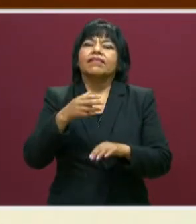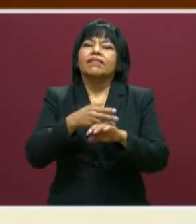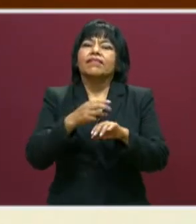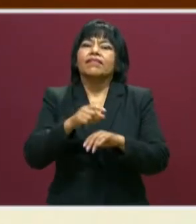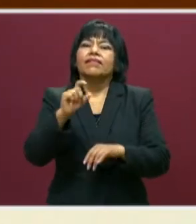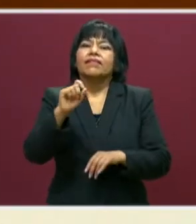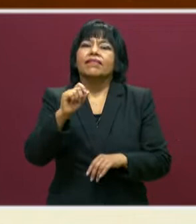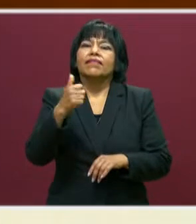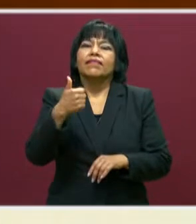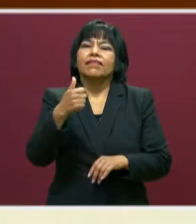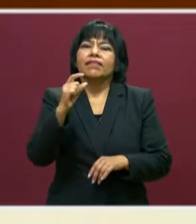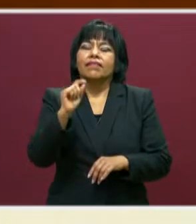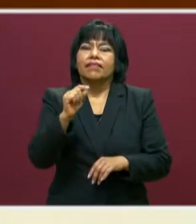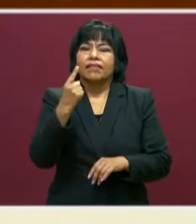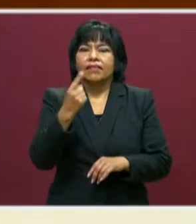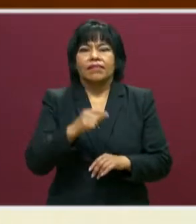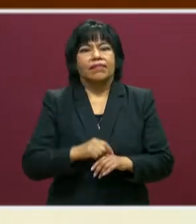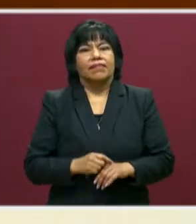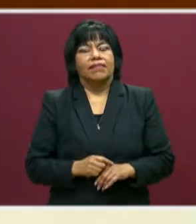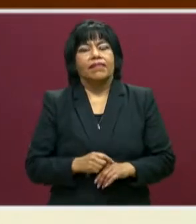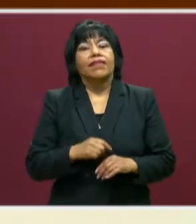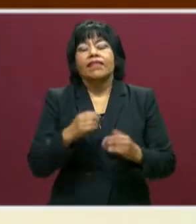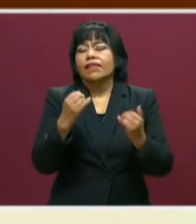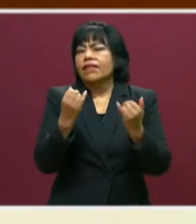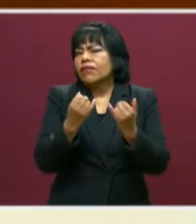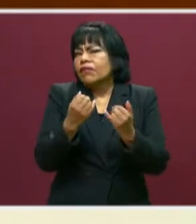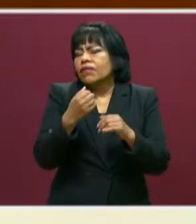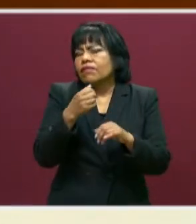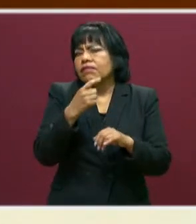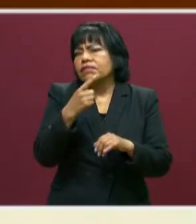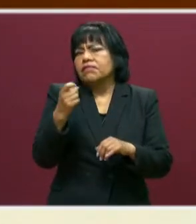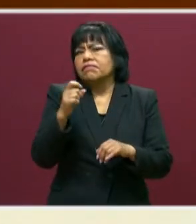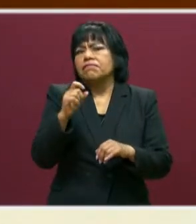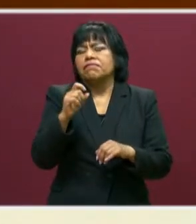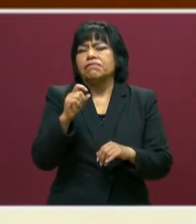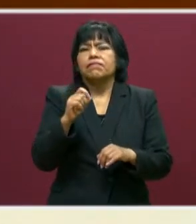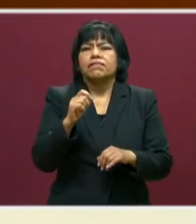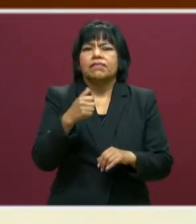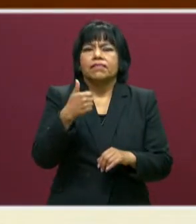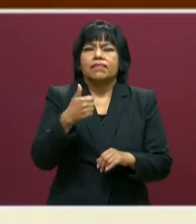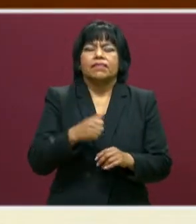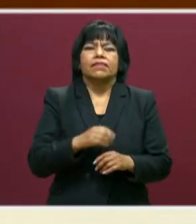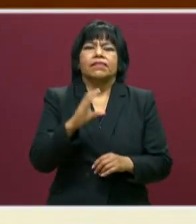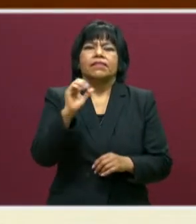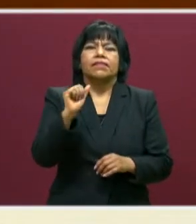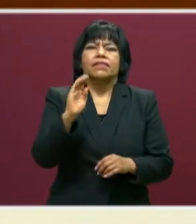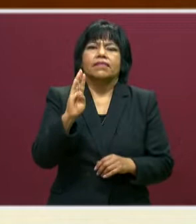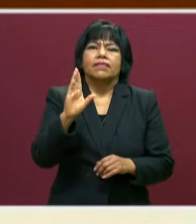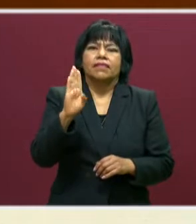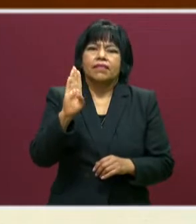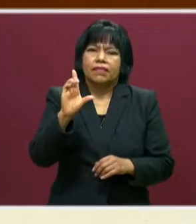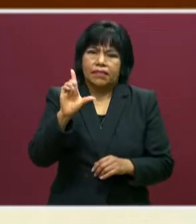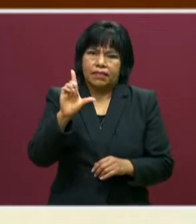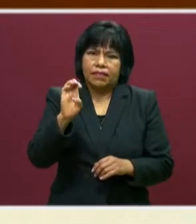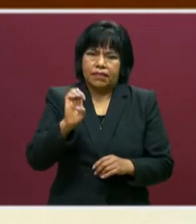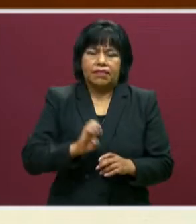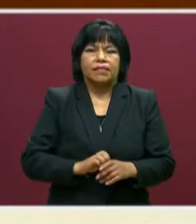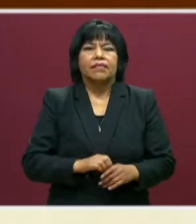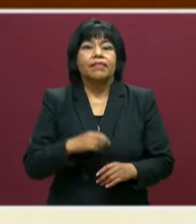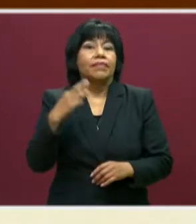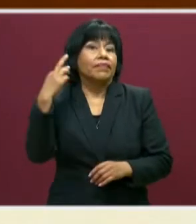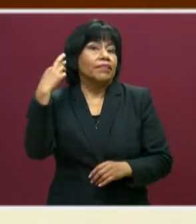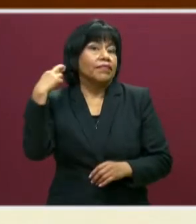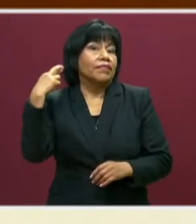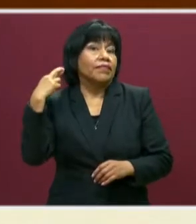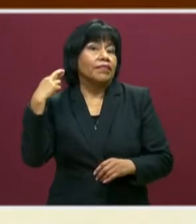.1 en señal digital y también a través del canal 126 en señal de cable. También en SET Radio porque nos